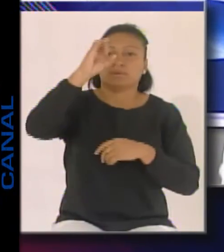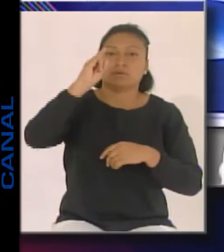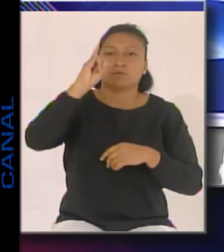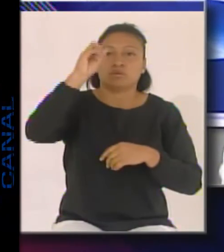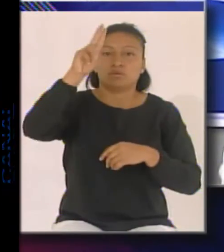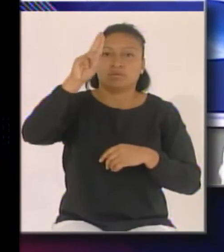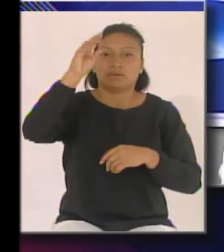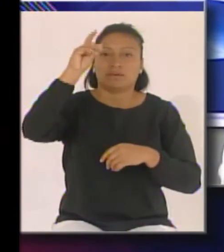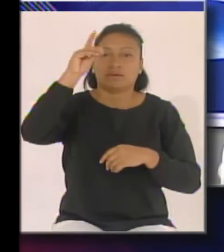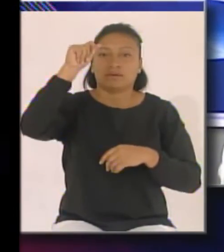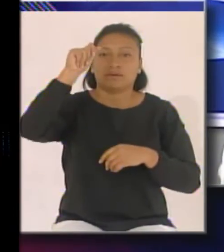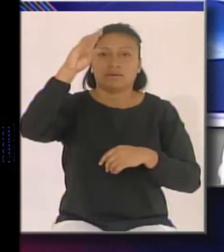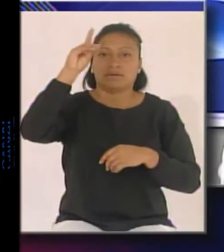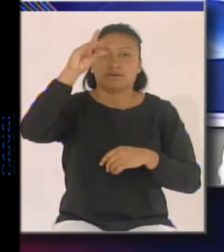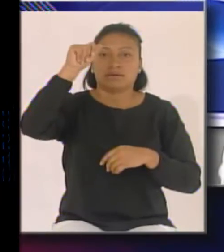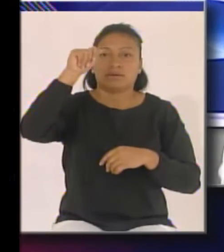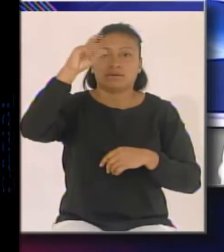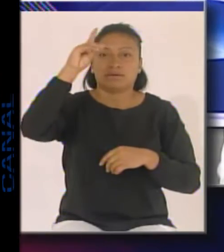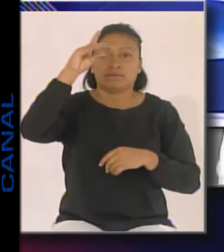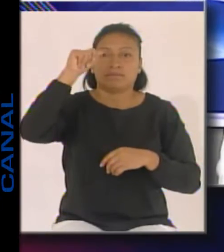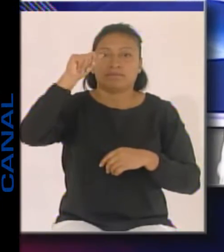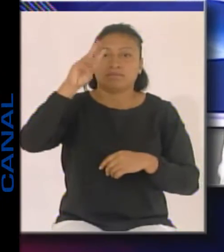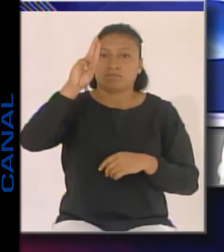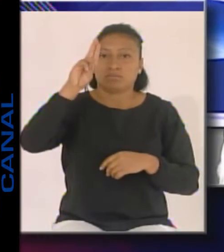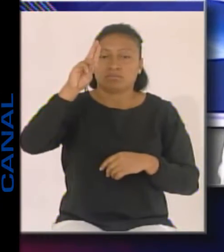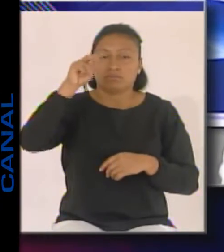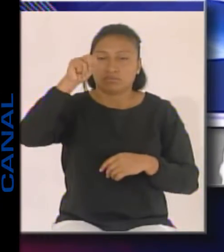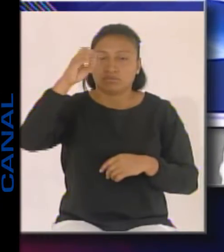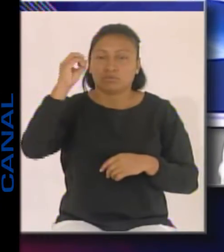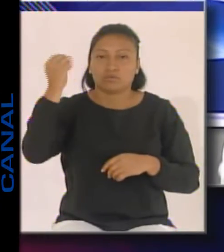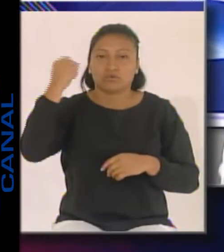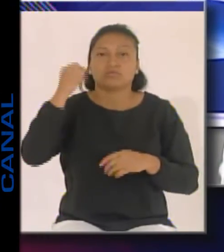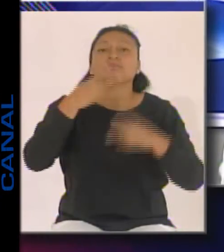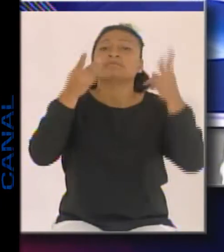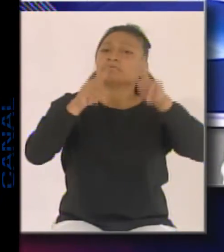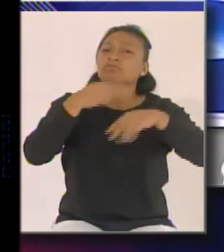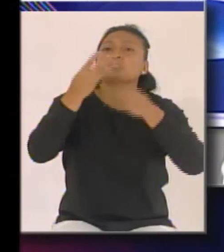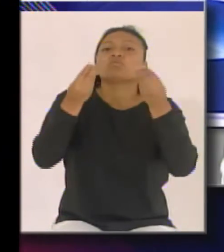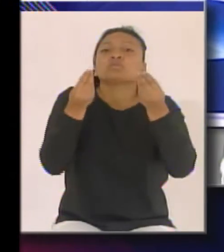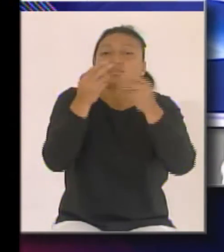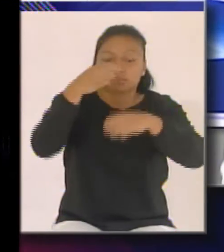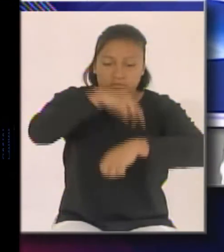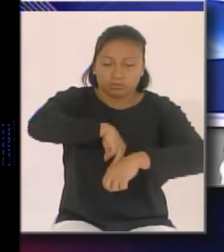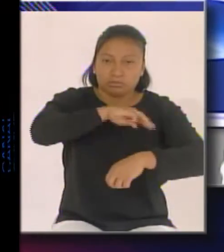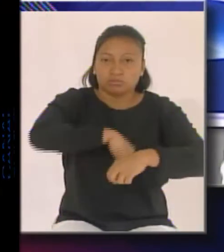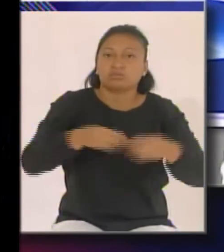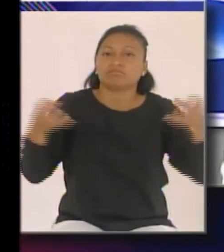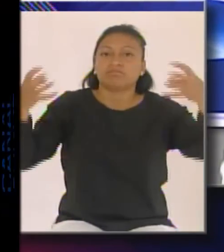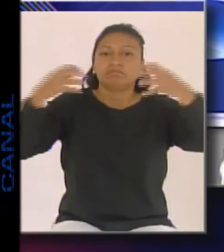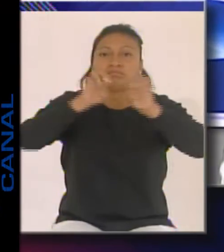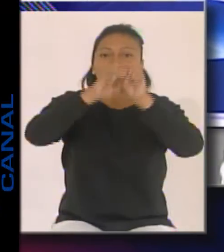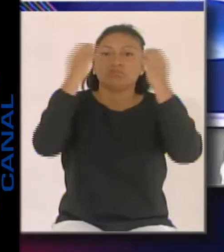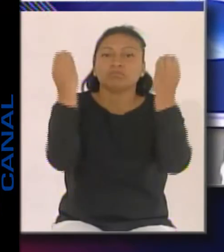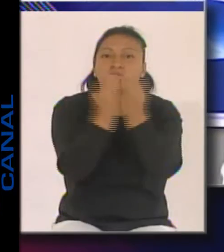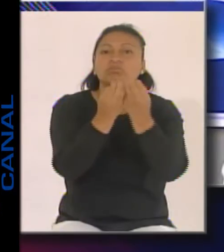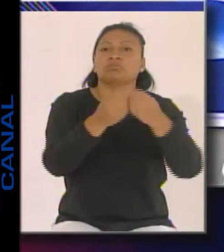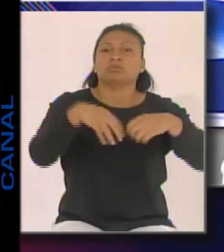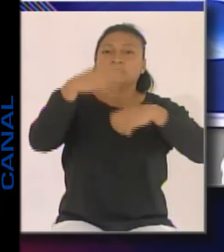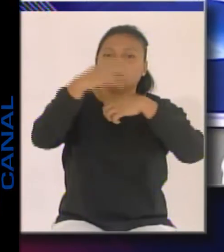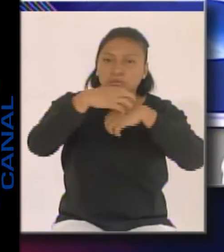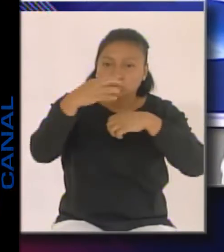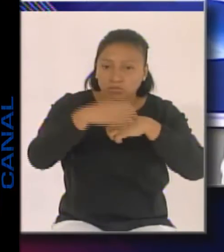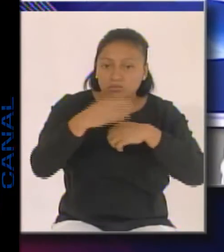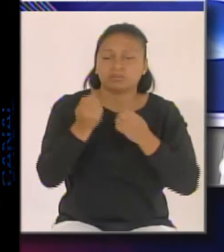para todos y todas que está impulsado también en coordinación a parte del municipio con otras instituciones como el Gobierno Provincial de Imbabura